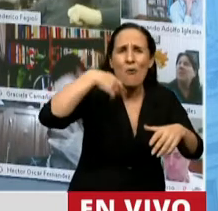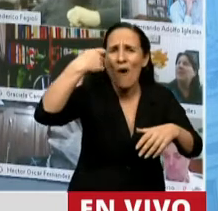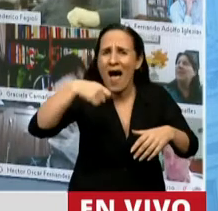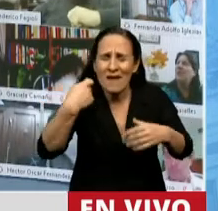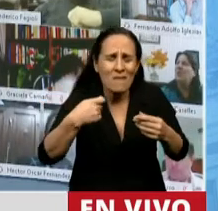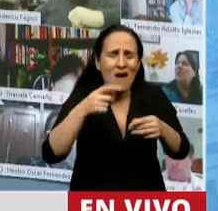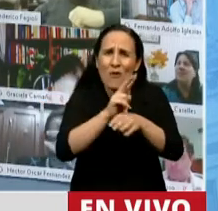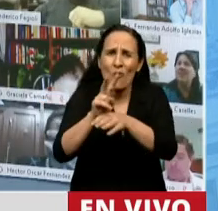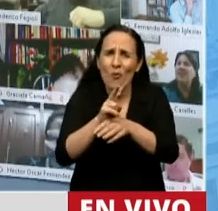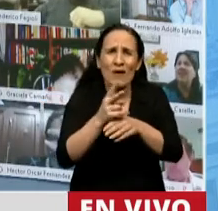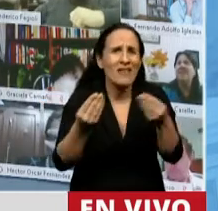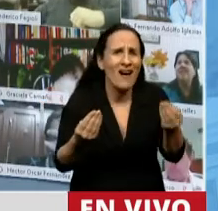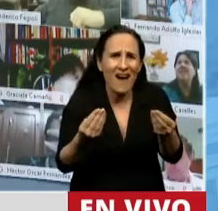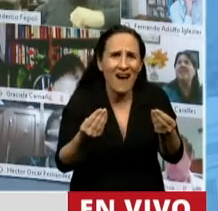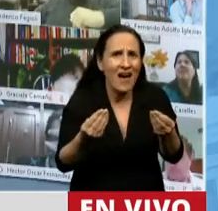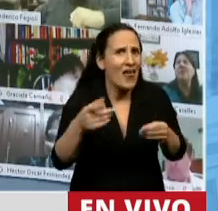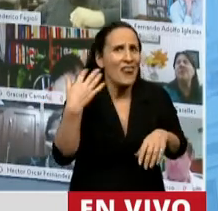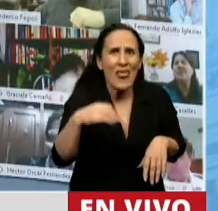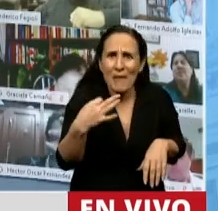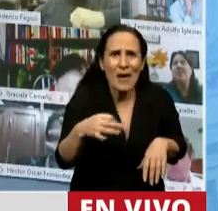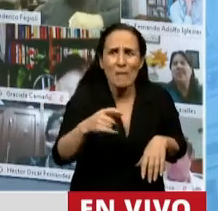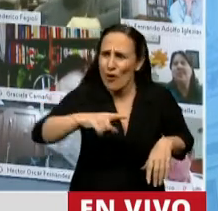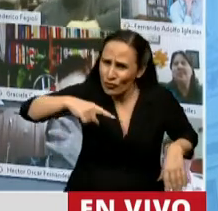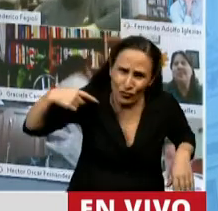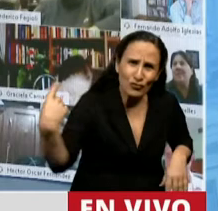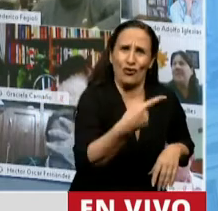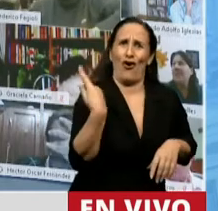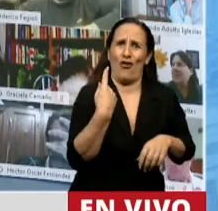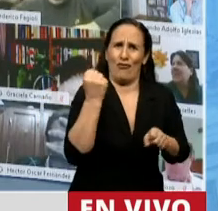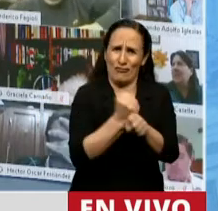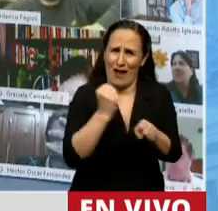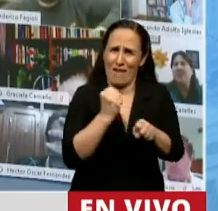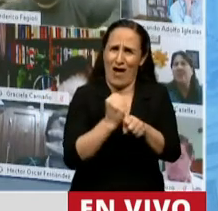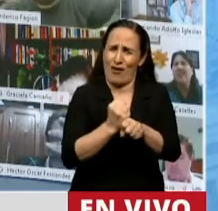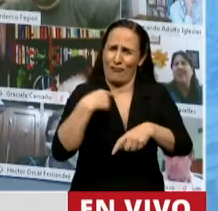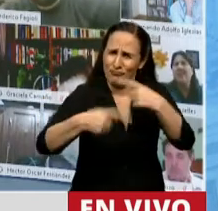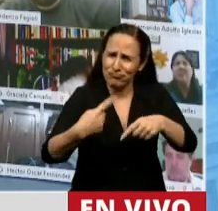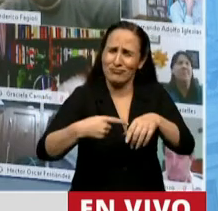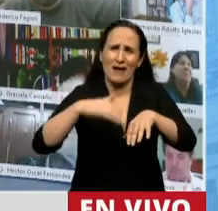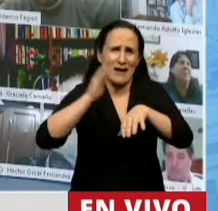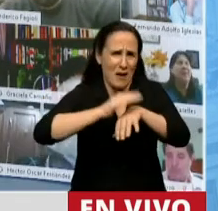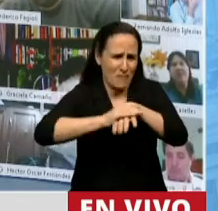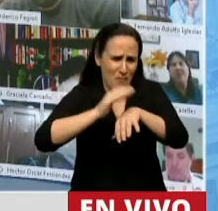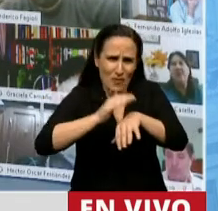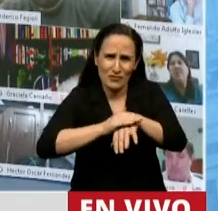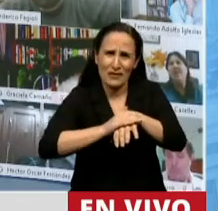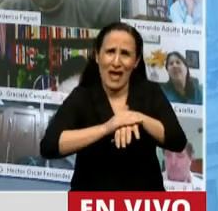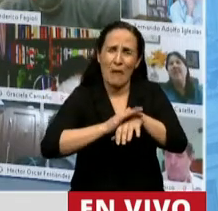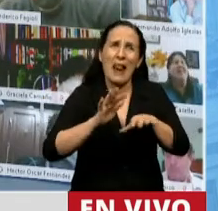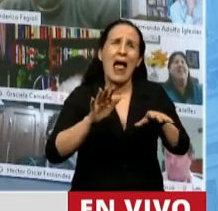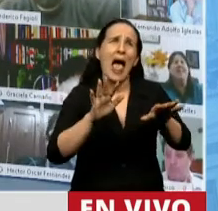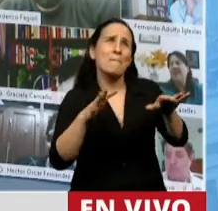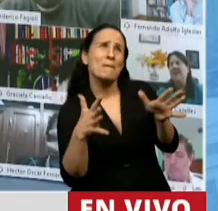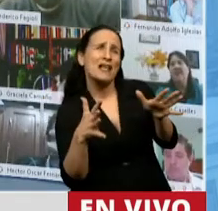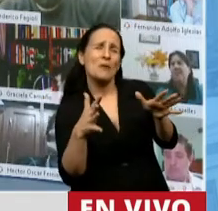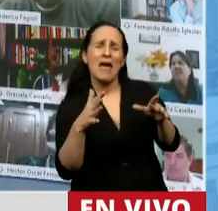de todos nosotros de un trabajo constante y comprometido, sin medias tintas, Presidente, y